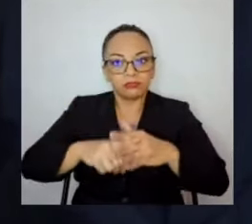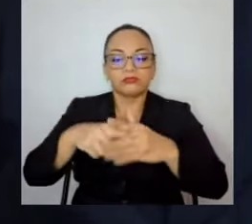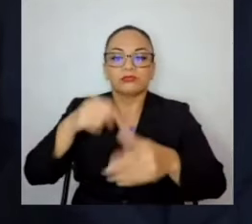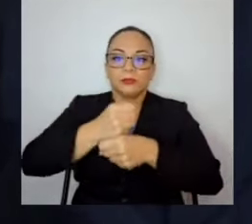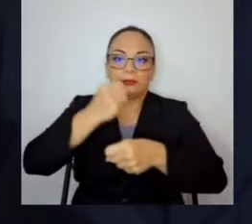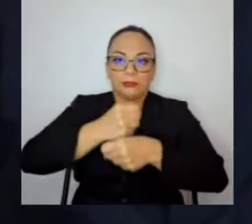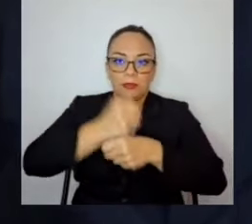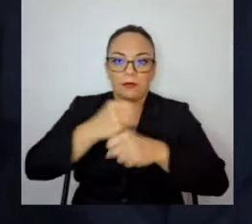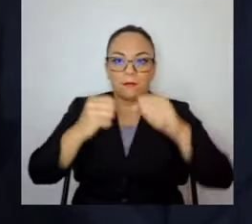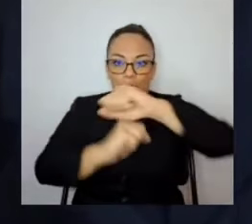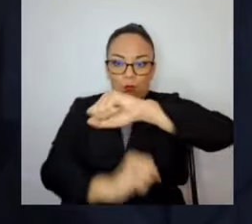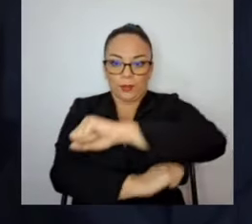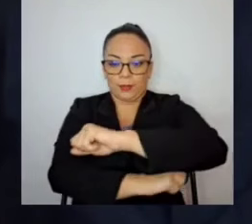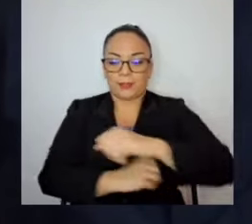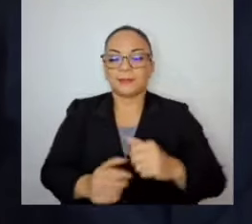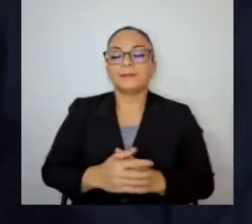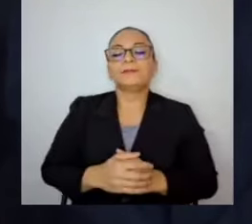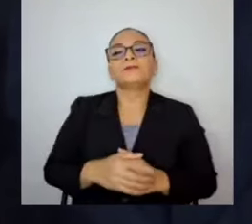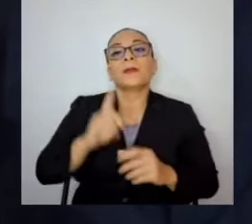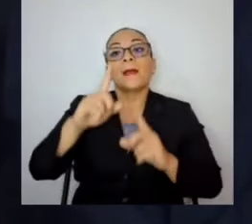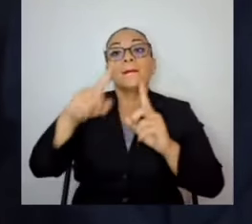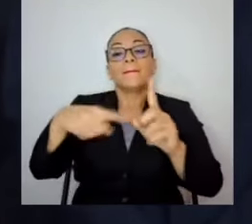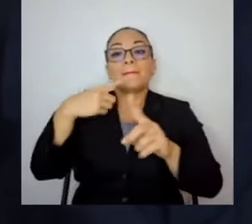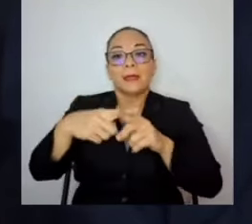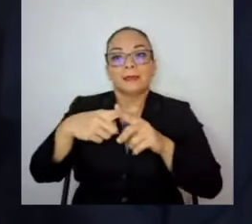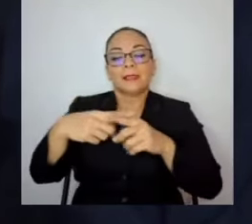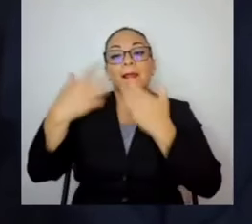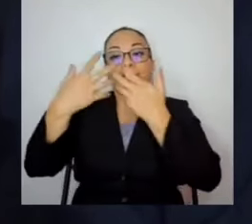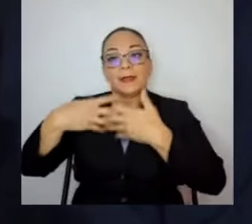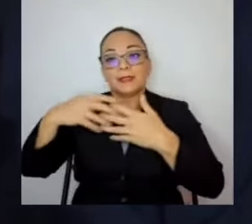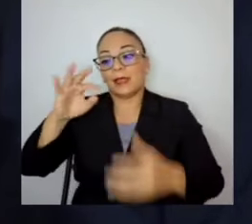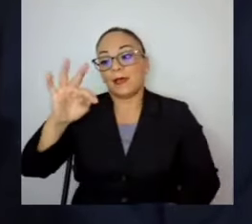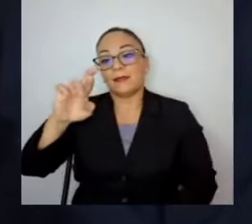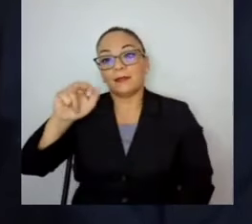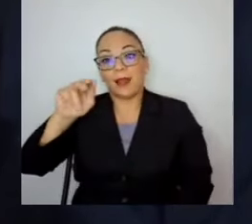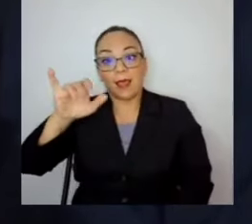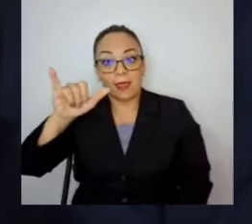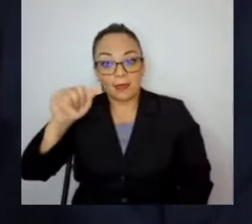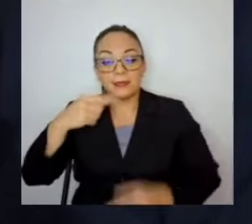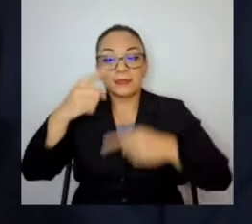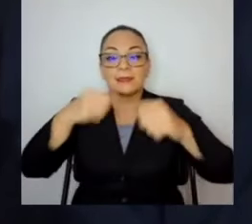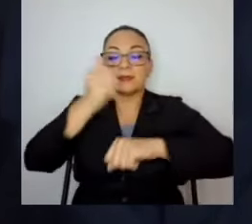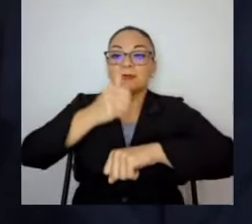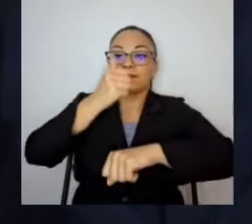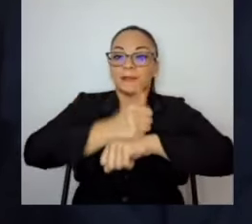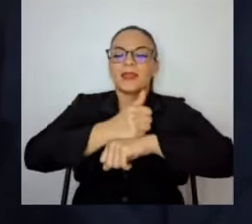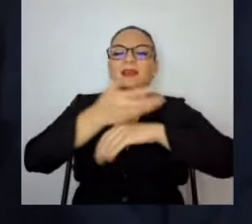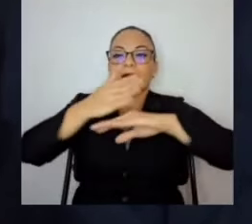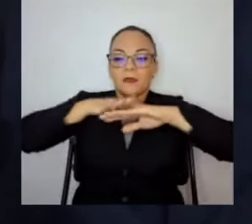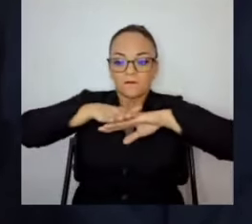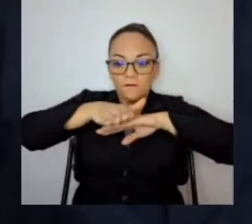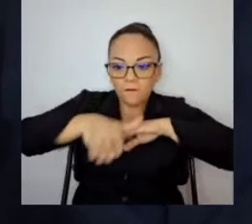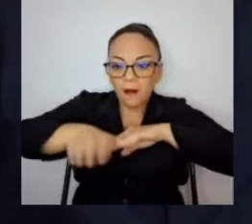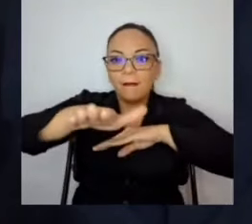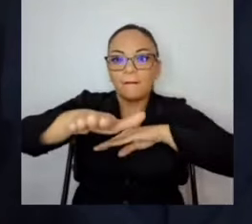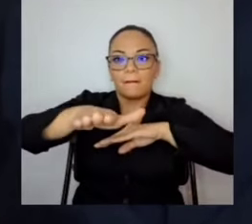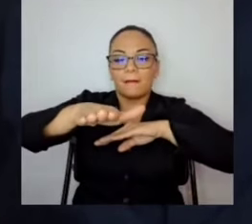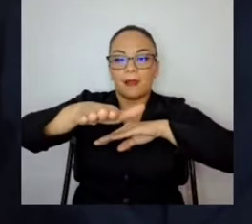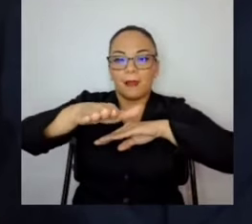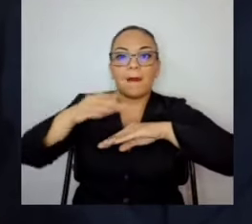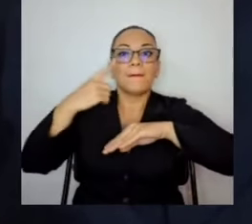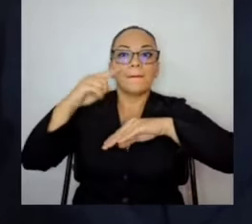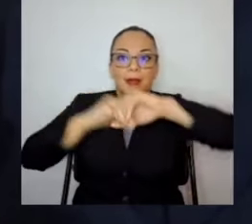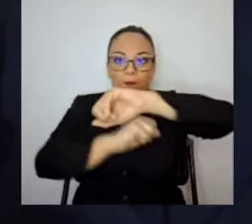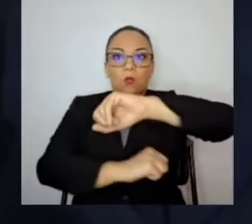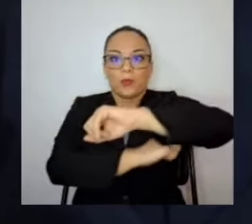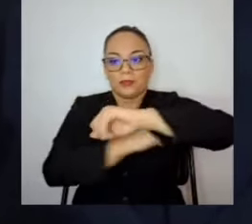Además, la empresa Traesa realizará la colocación de las rampas de acceso a los puentes para que